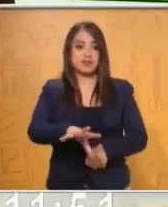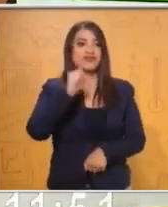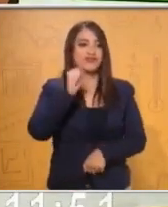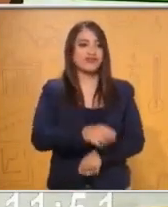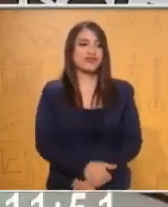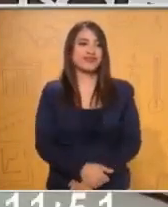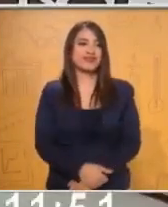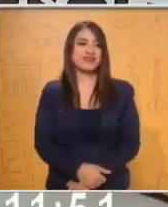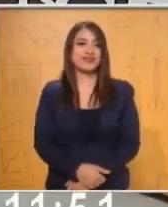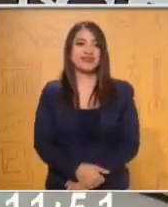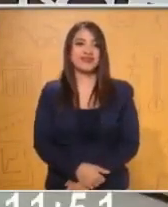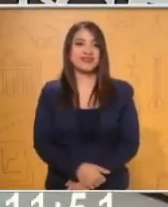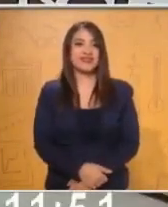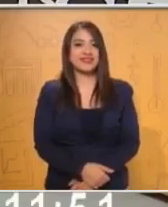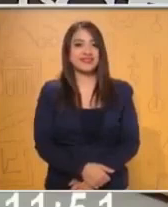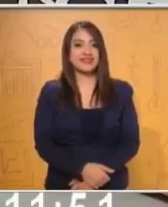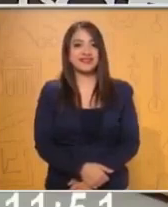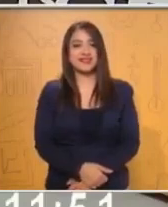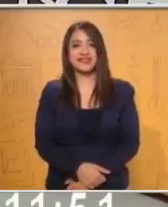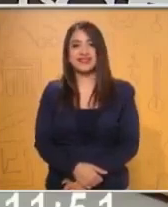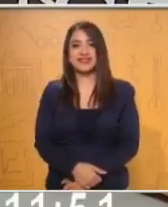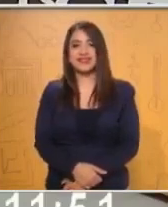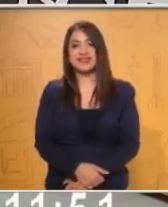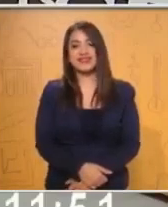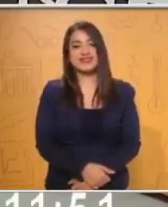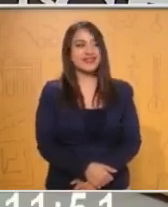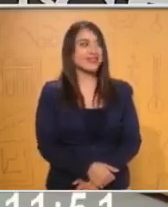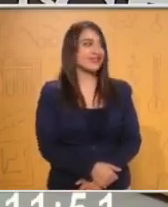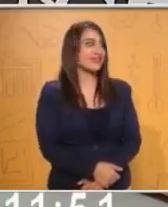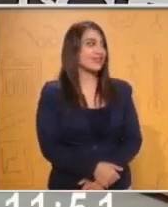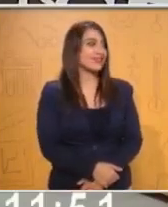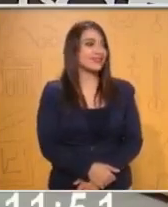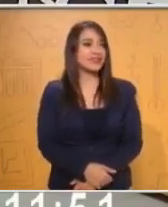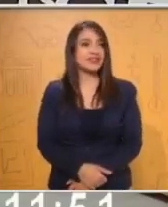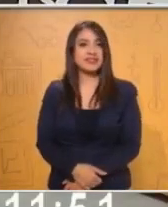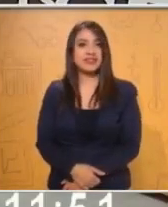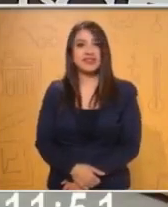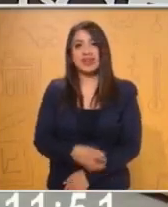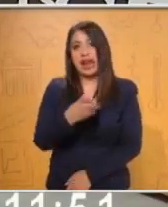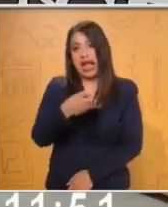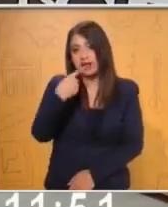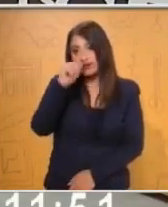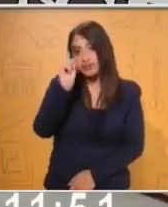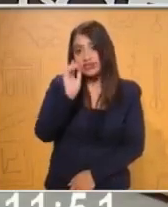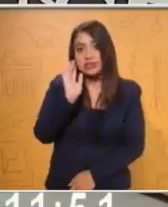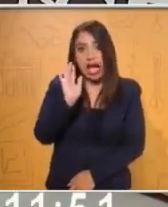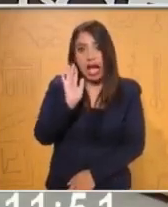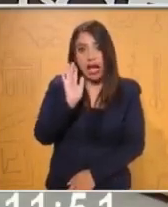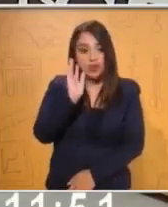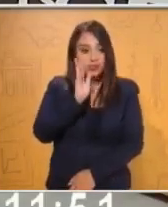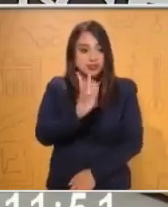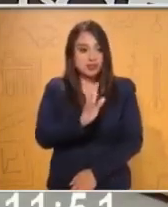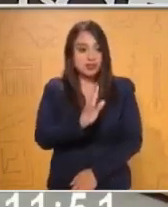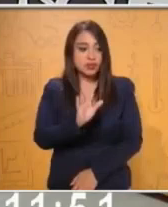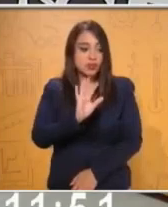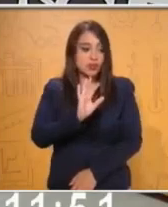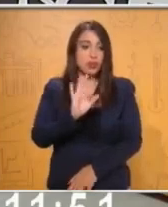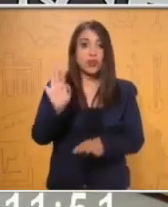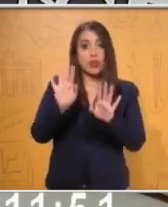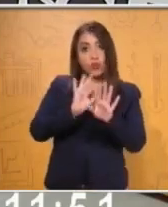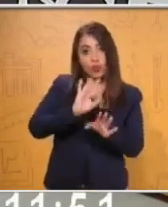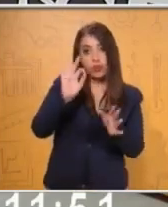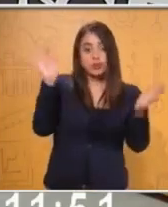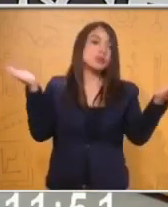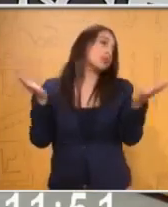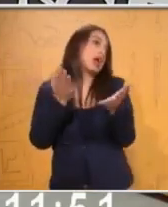Eso es. Tornillísimo, profe. Muy bien. Muy bien, muy bien. Es algo sencillo. Ok, pues, ya se dieron cuenta que cómo podemos realizar una pausa